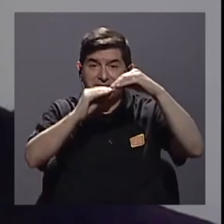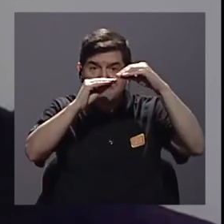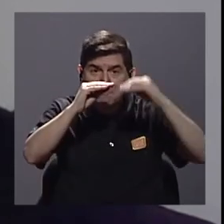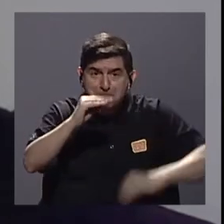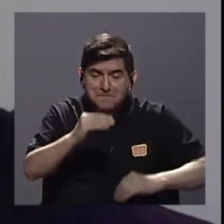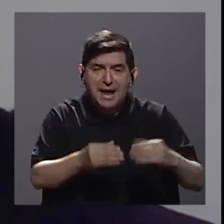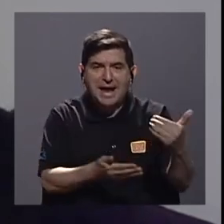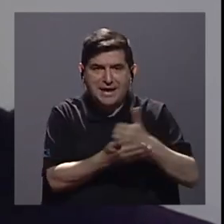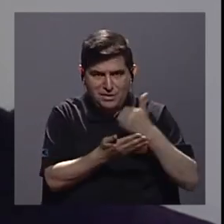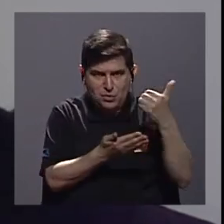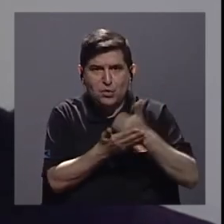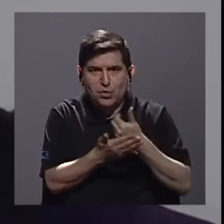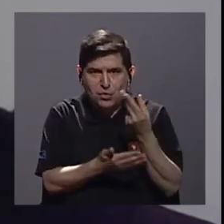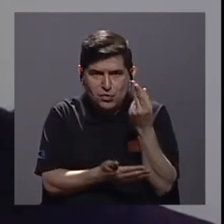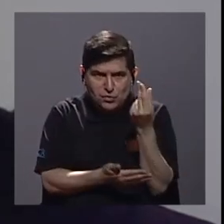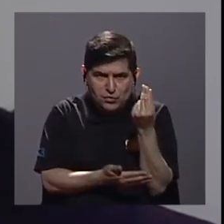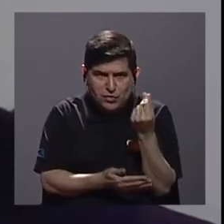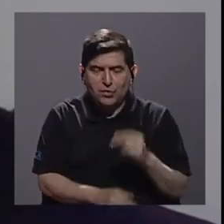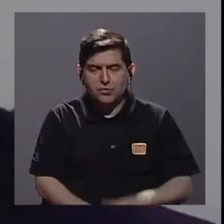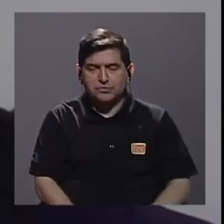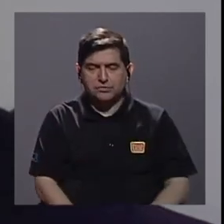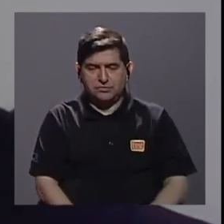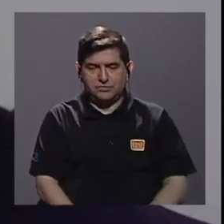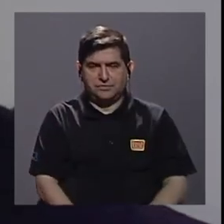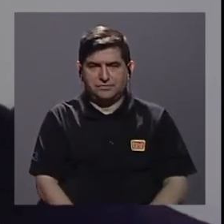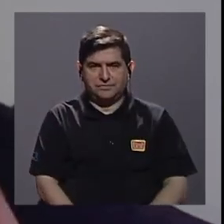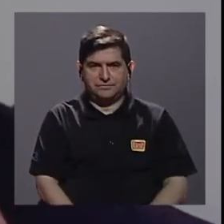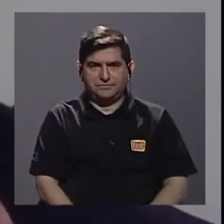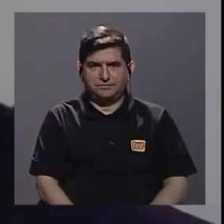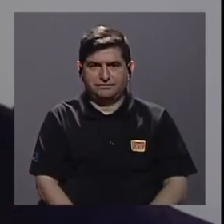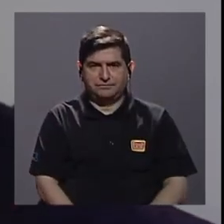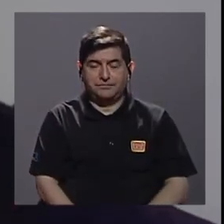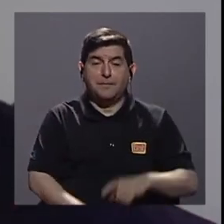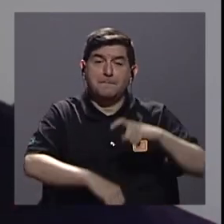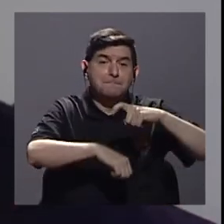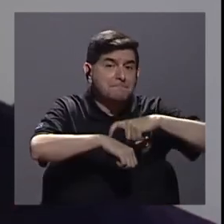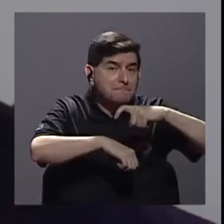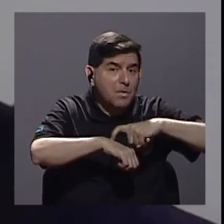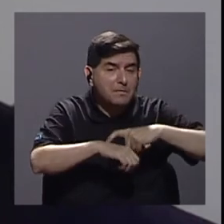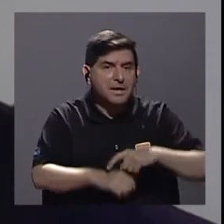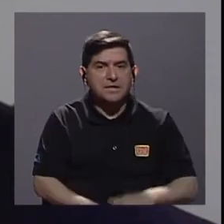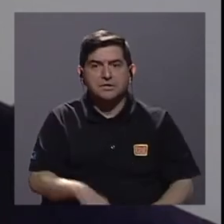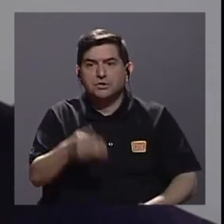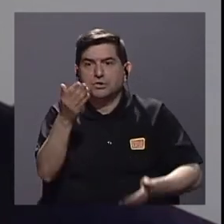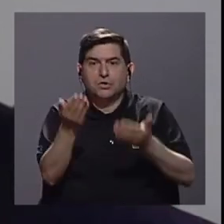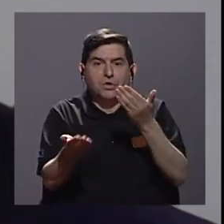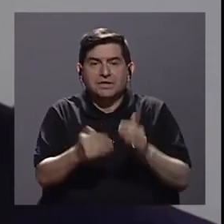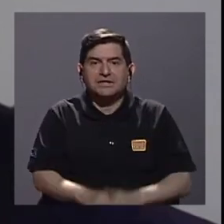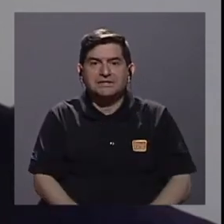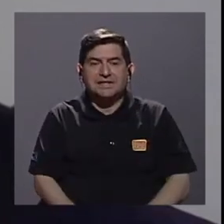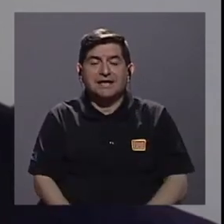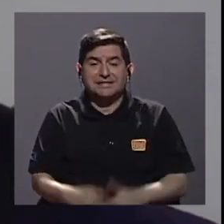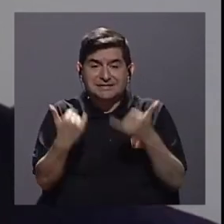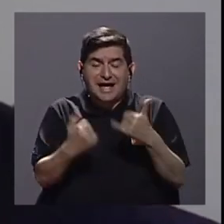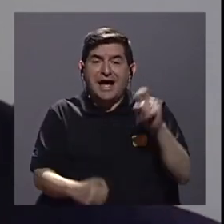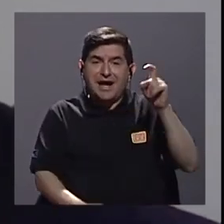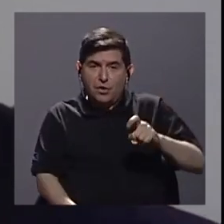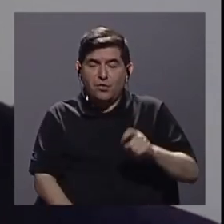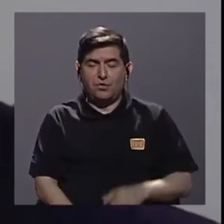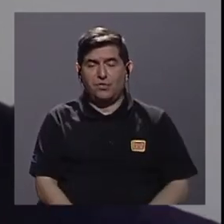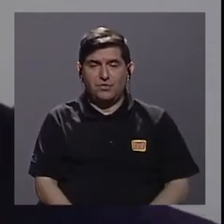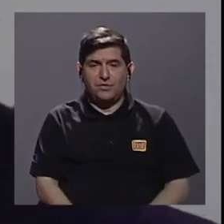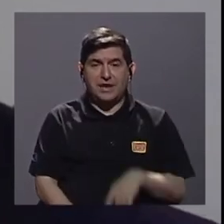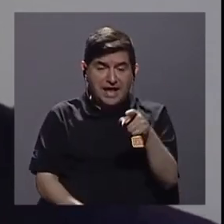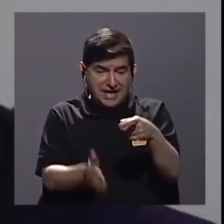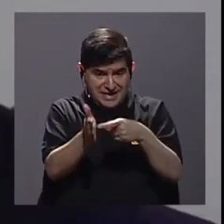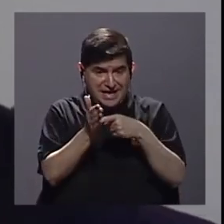recursos, de ingresos producto de esto, ¿verdad?, justo en un momento en el que más bien la demanda de